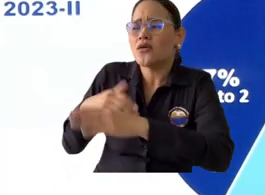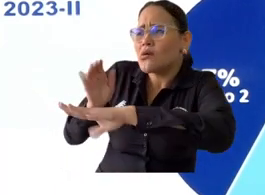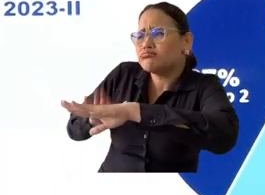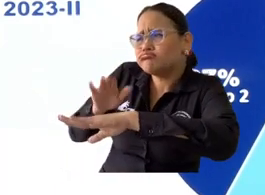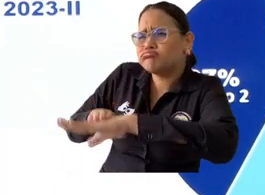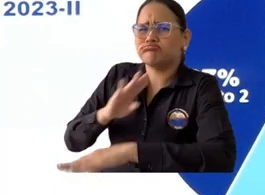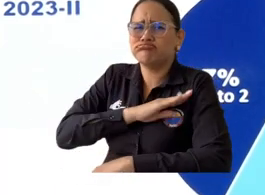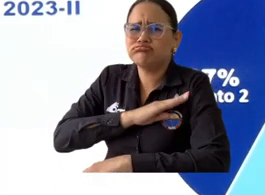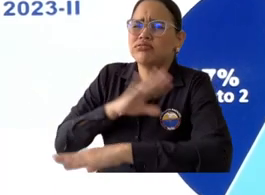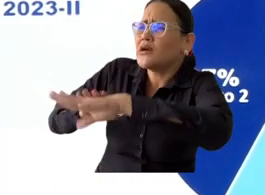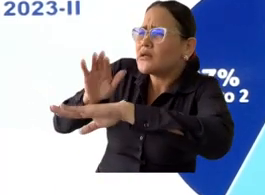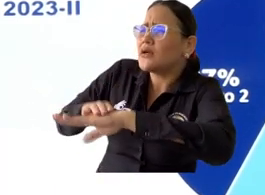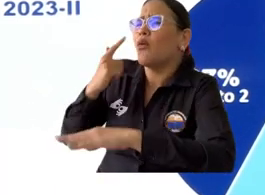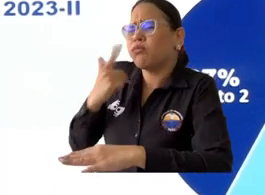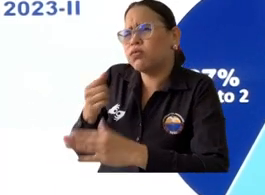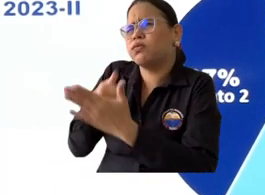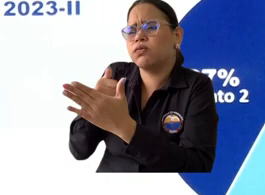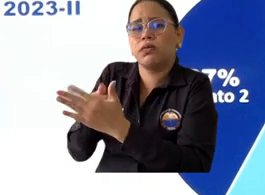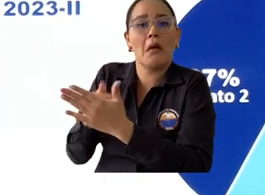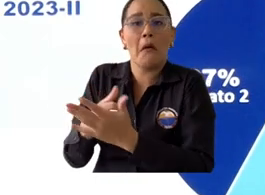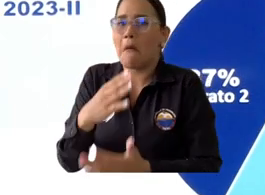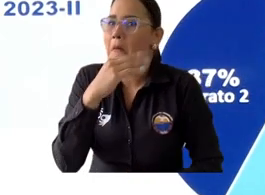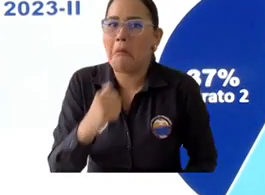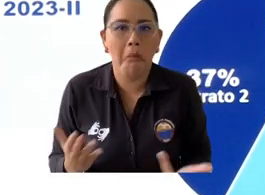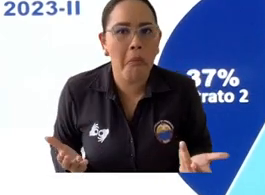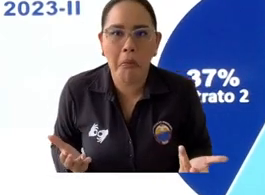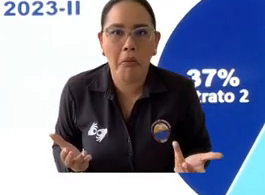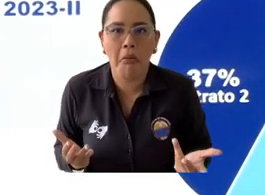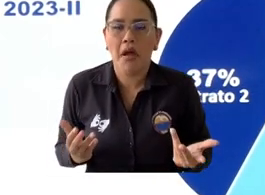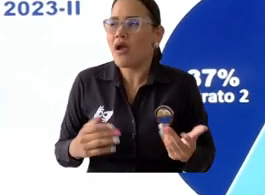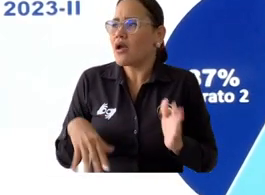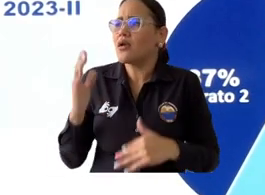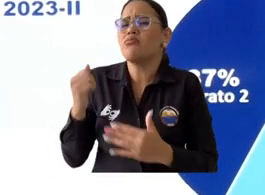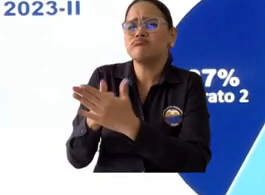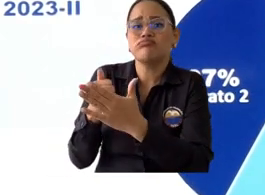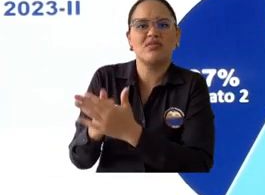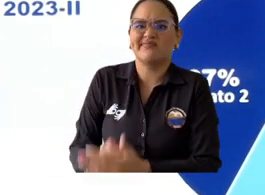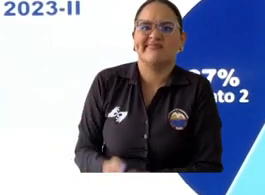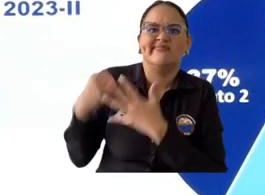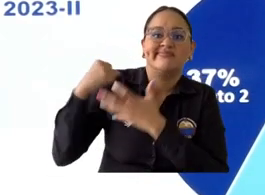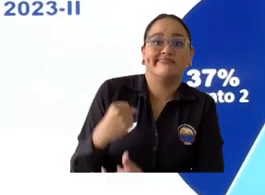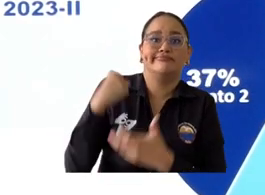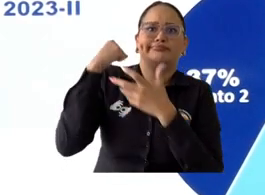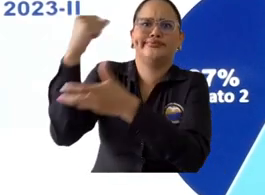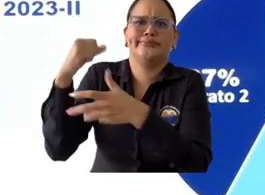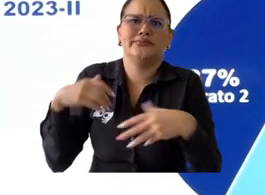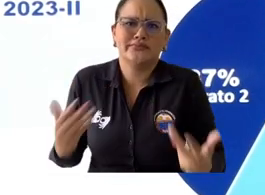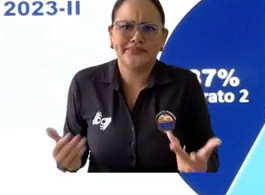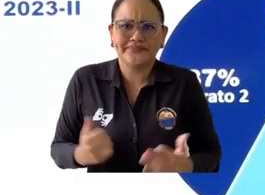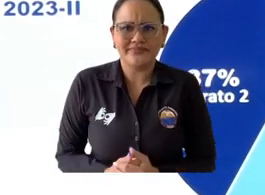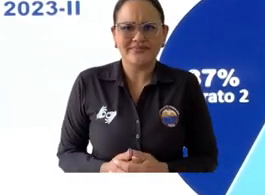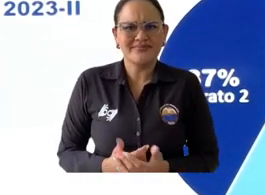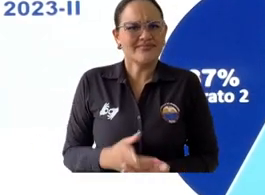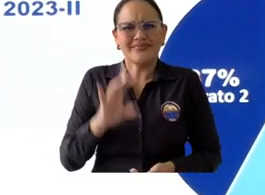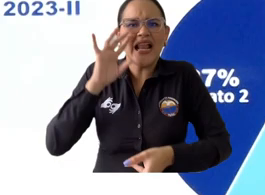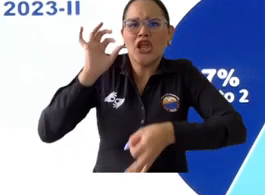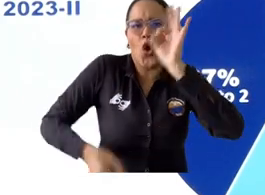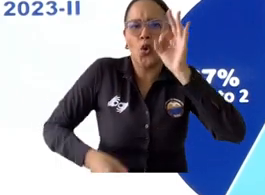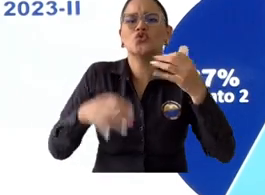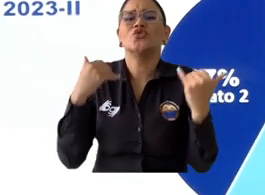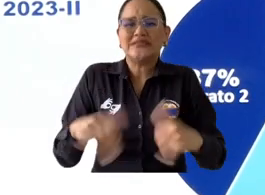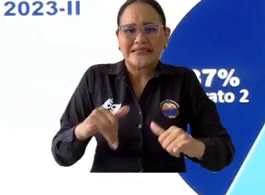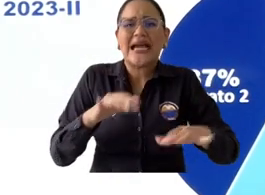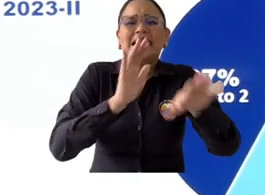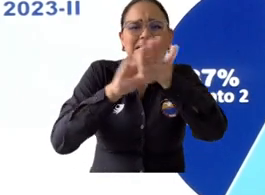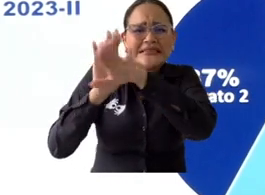asuman ese compromiso porque no es justo que la Universidad del Magdalena asuma todo el costo sin que el distrito de Santa Marta, en lugar de crear